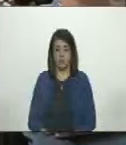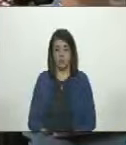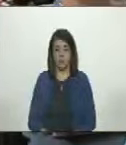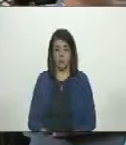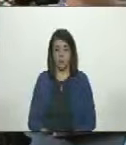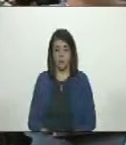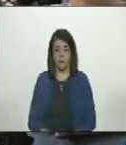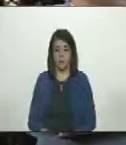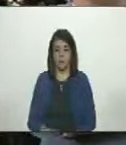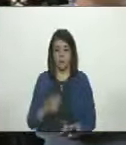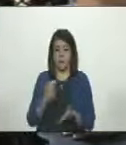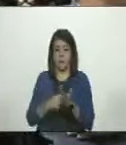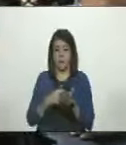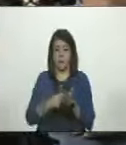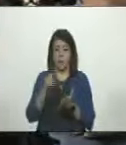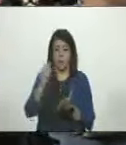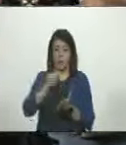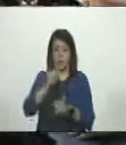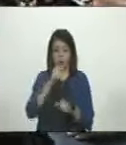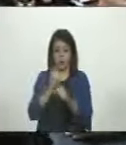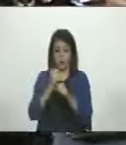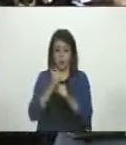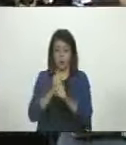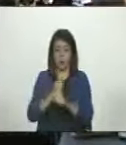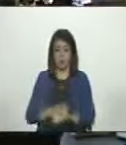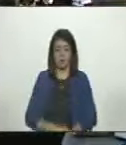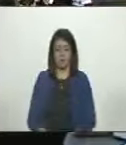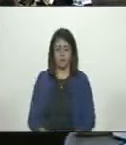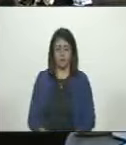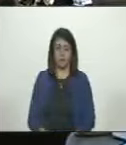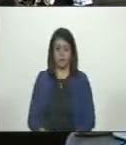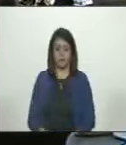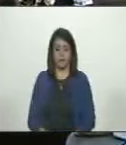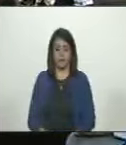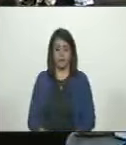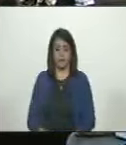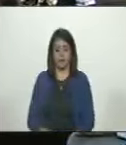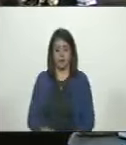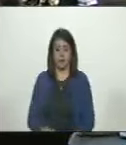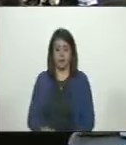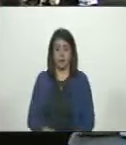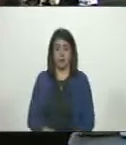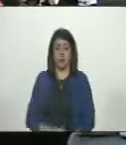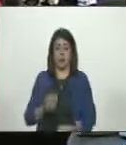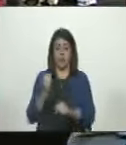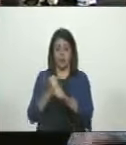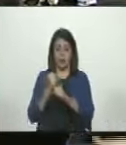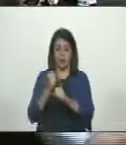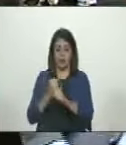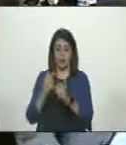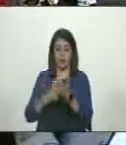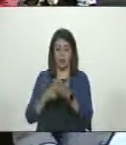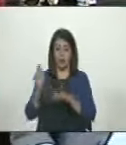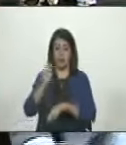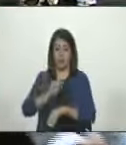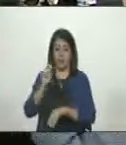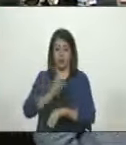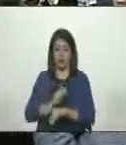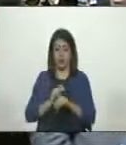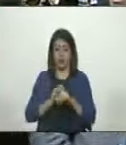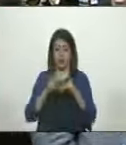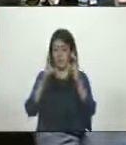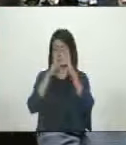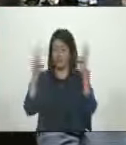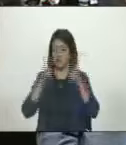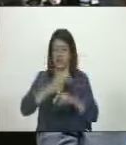el tema de los salarios. El tema de los salarios. El tema de los salarios es un tema